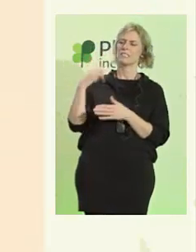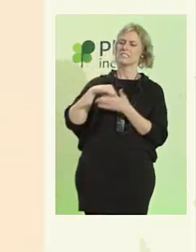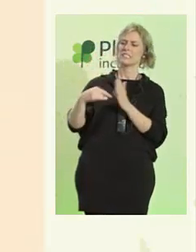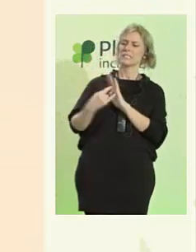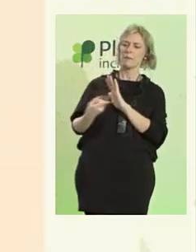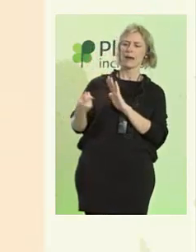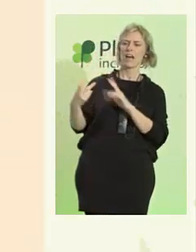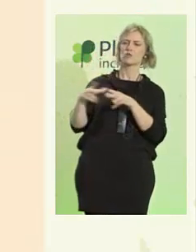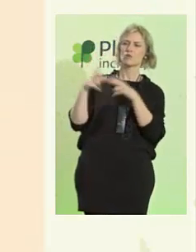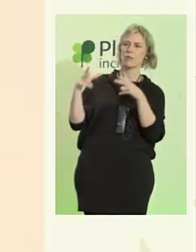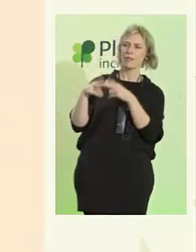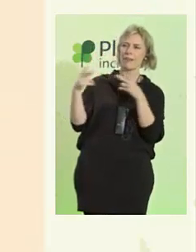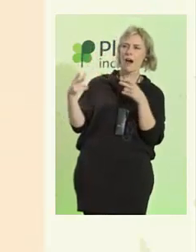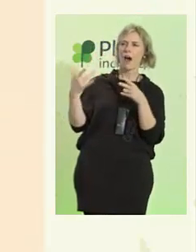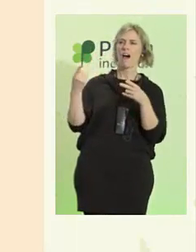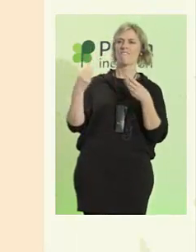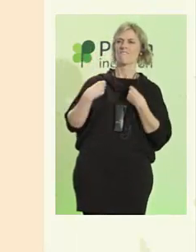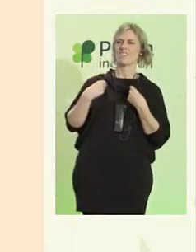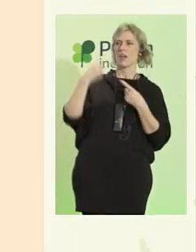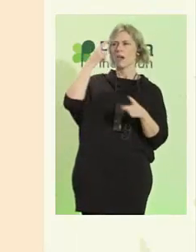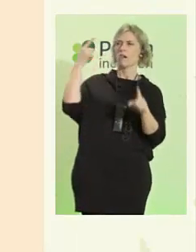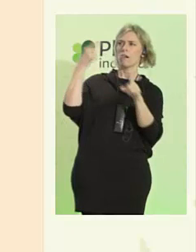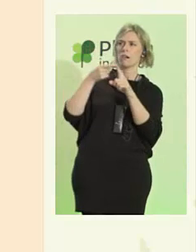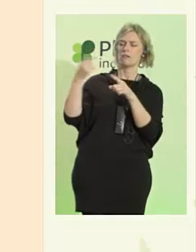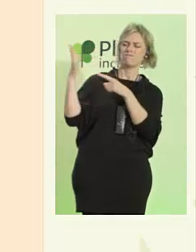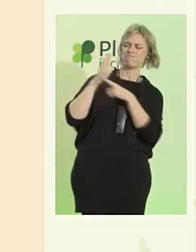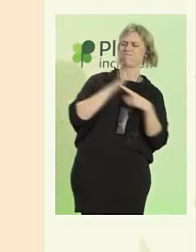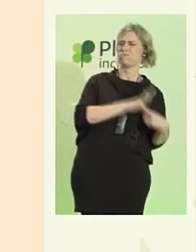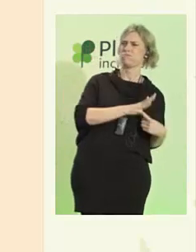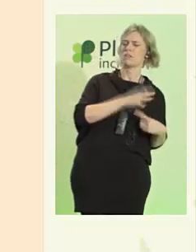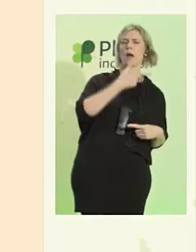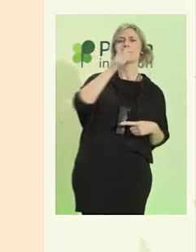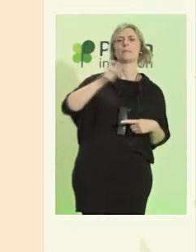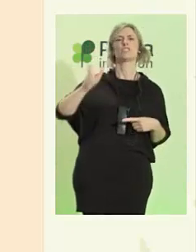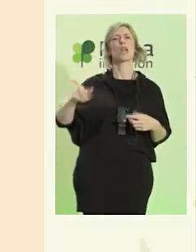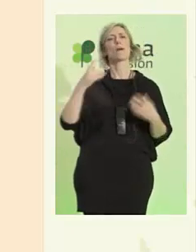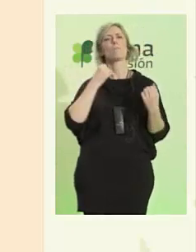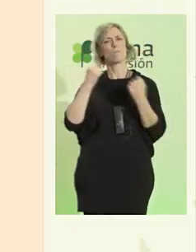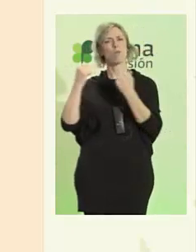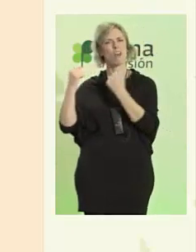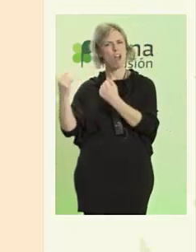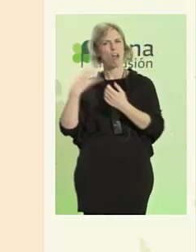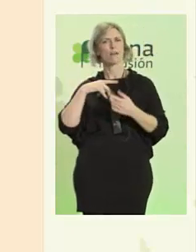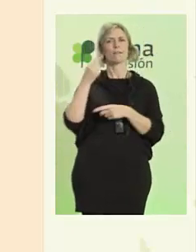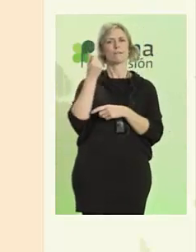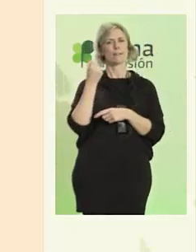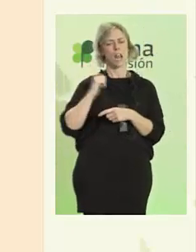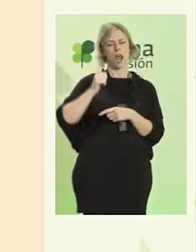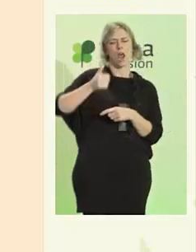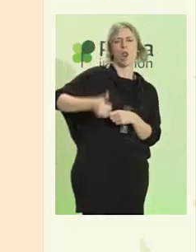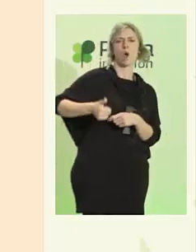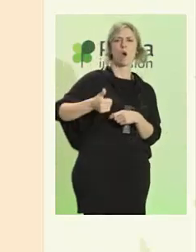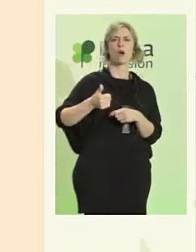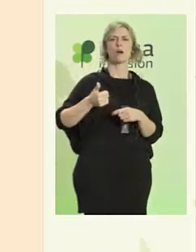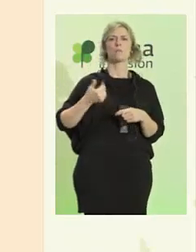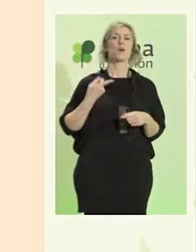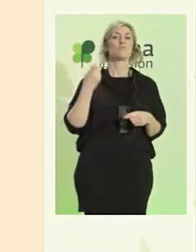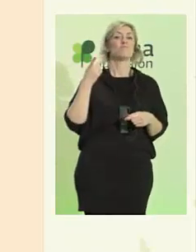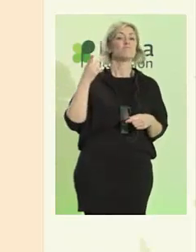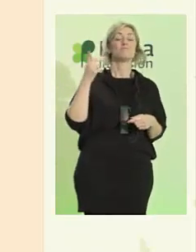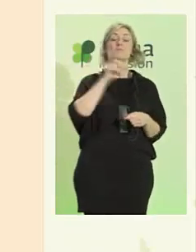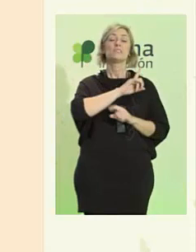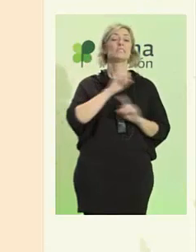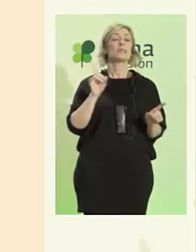en la vida. Muchas personas que tienen mucho poder o dinero tampoco tienen por qué saber cuál es el sentido de sus vidas.